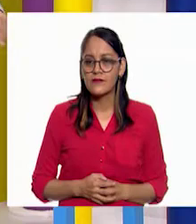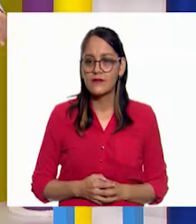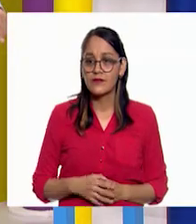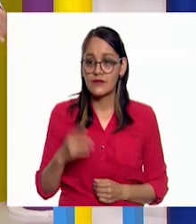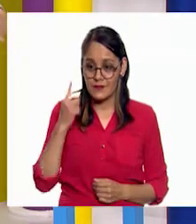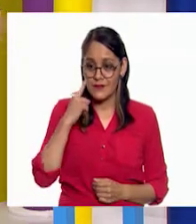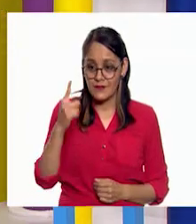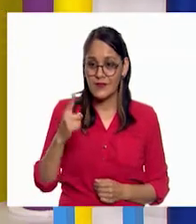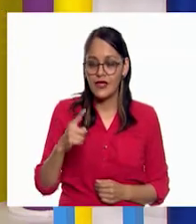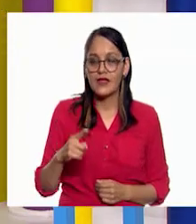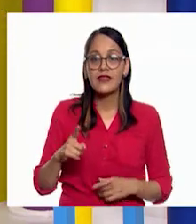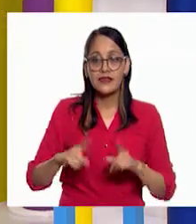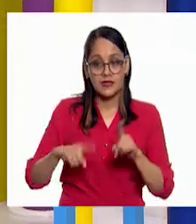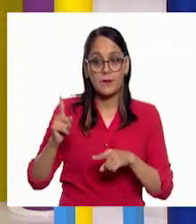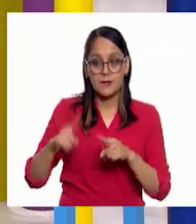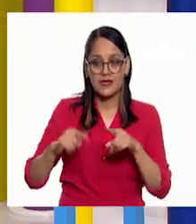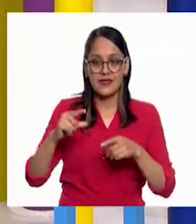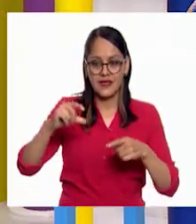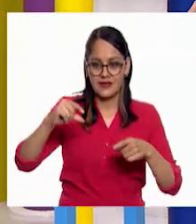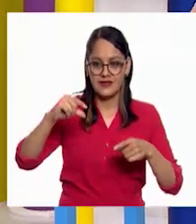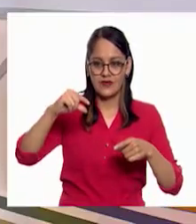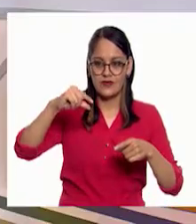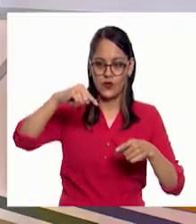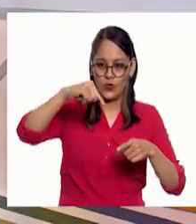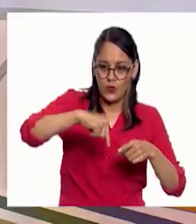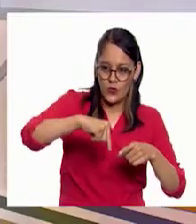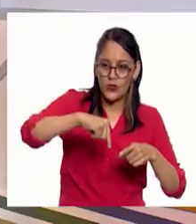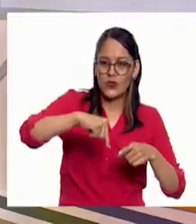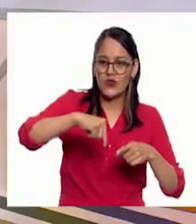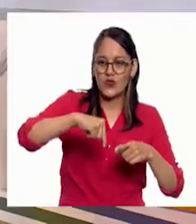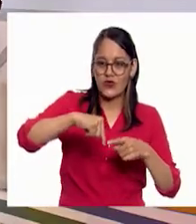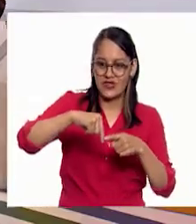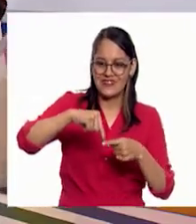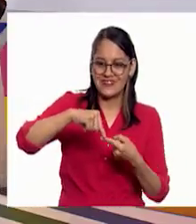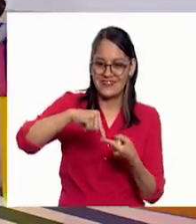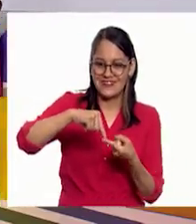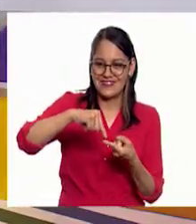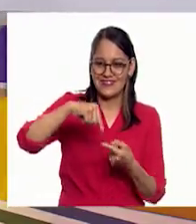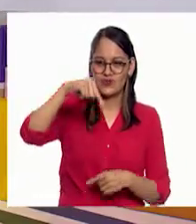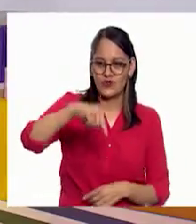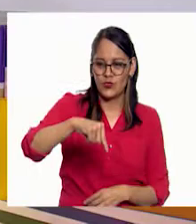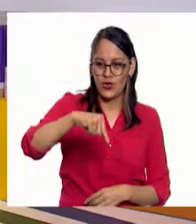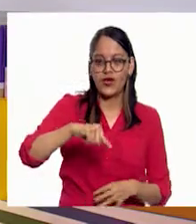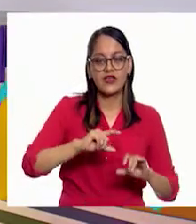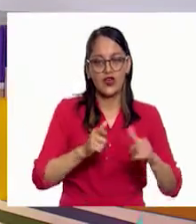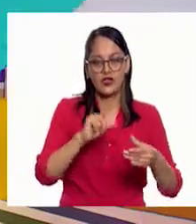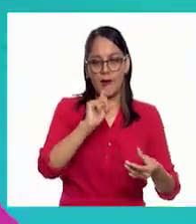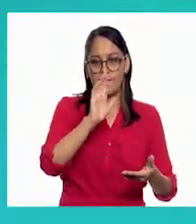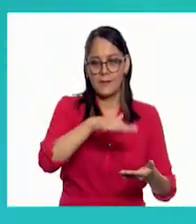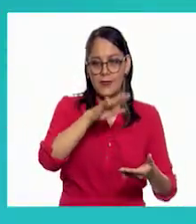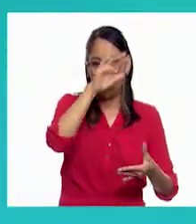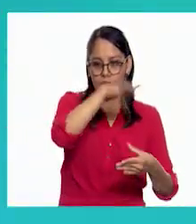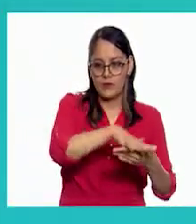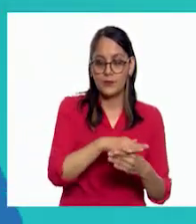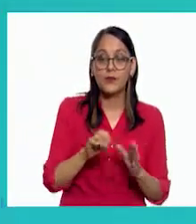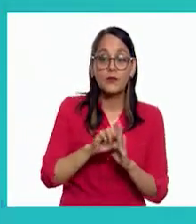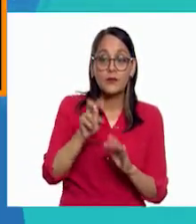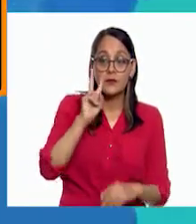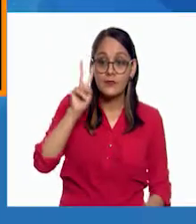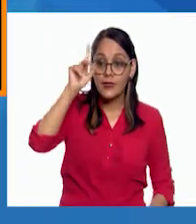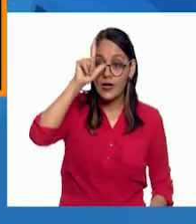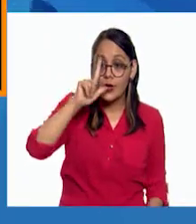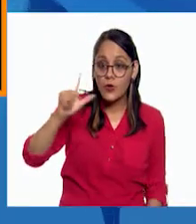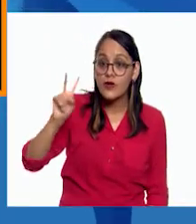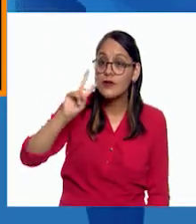que tocaste la superficie. Exactamente, sí. Fue un pequeño nada más toque con la yema de mi dedo. Entonces, ahora piensa, cuando veas la luna y veas